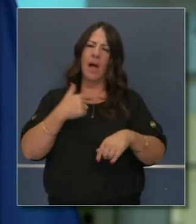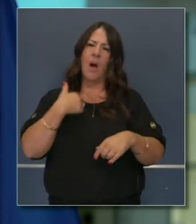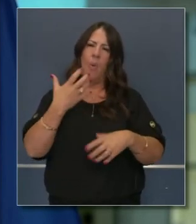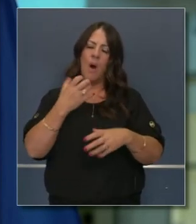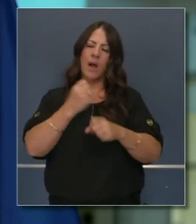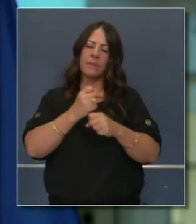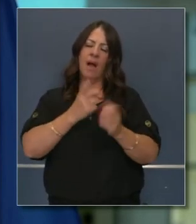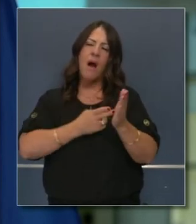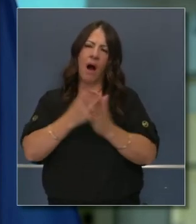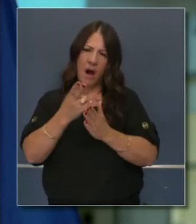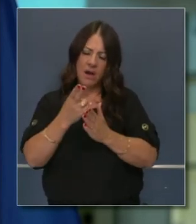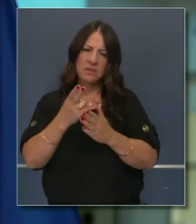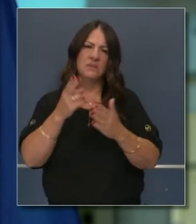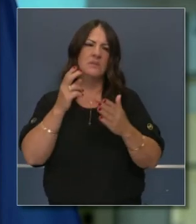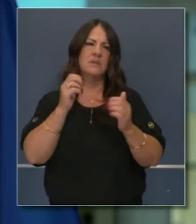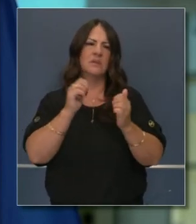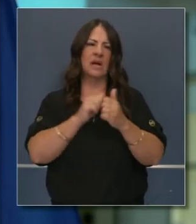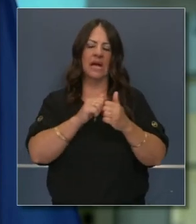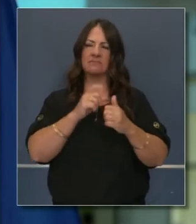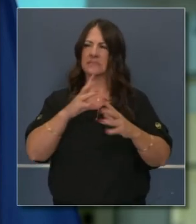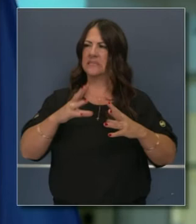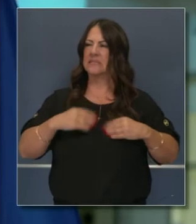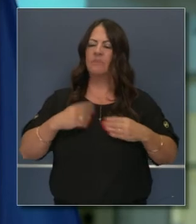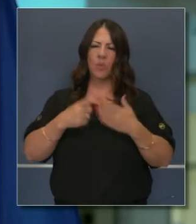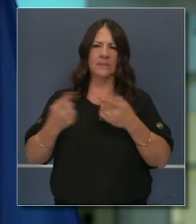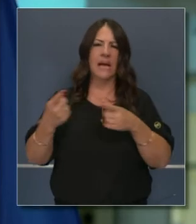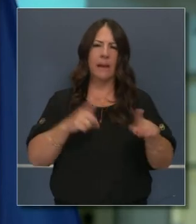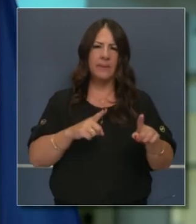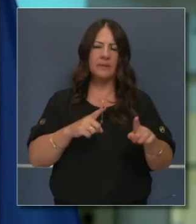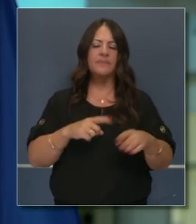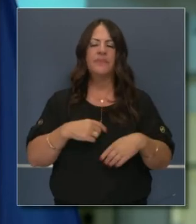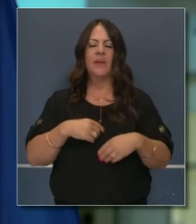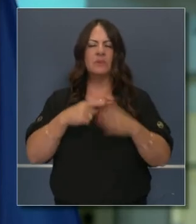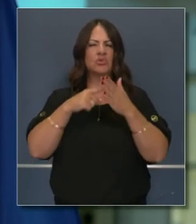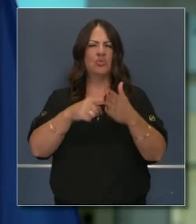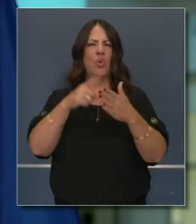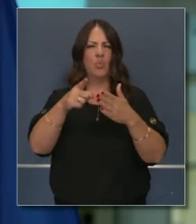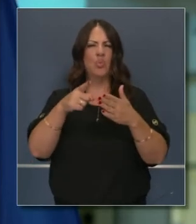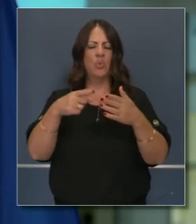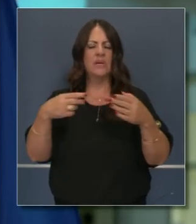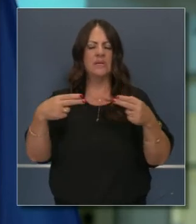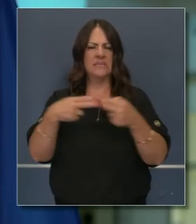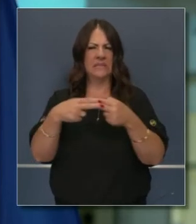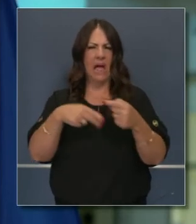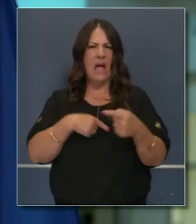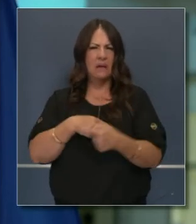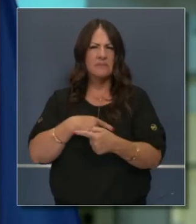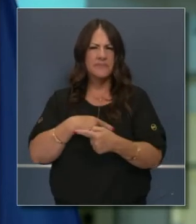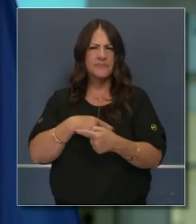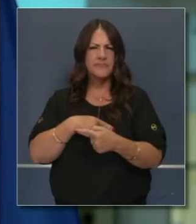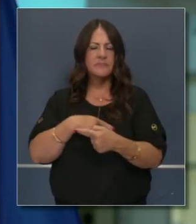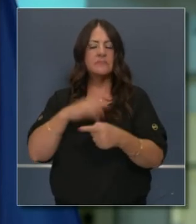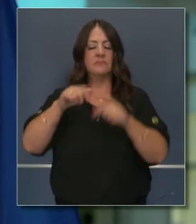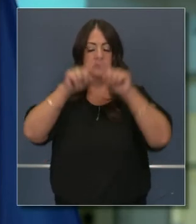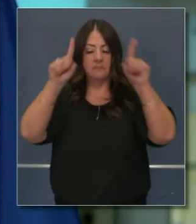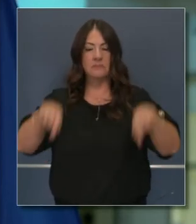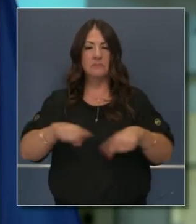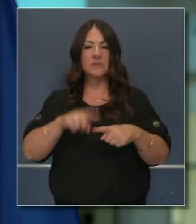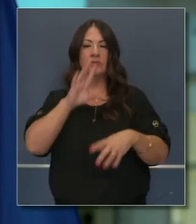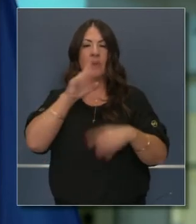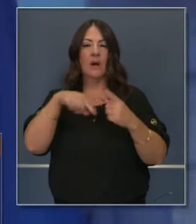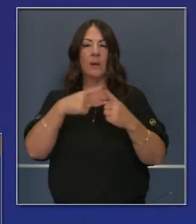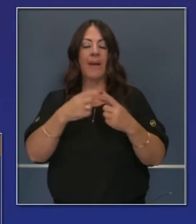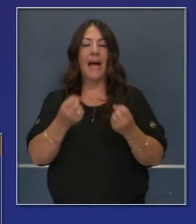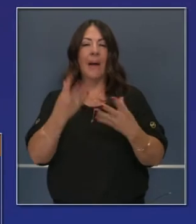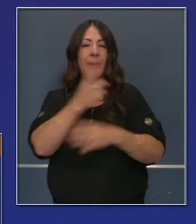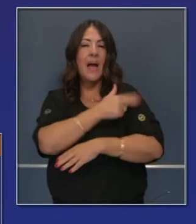confianza en cuanto a ser realistas. Este es el catorceavo día. A ver si podemos mostrar la transparencia